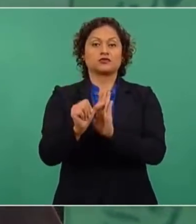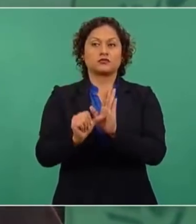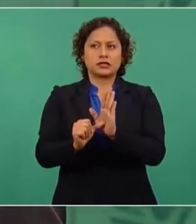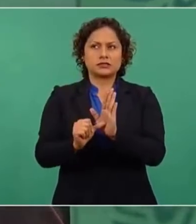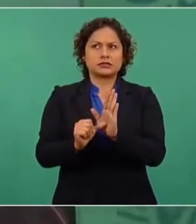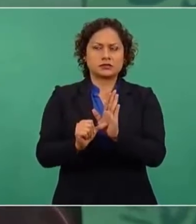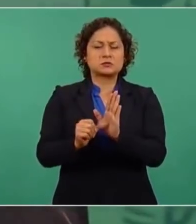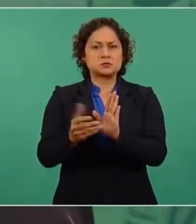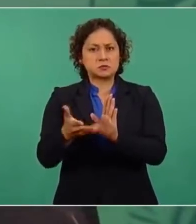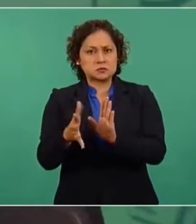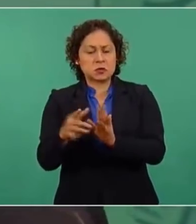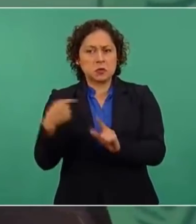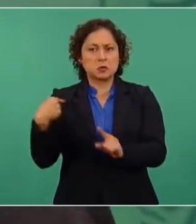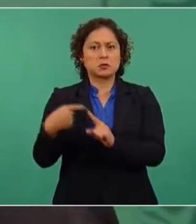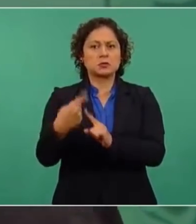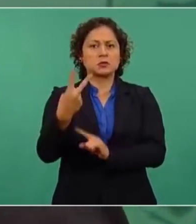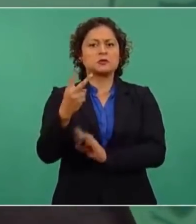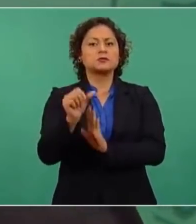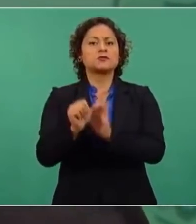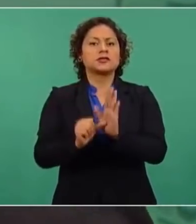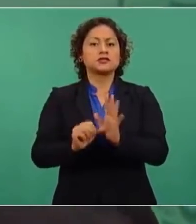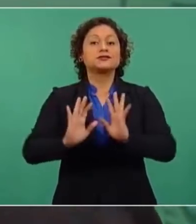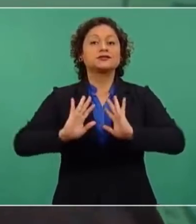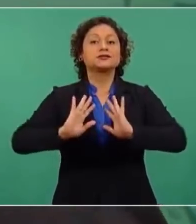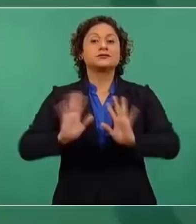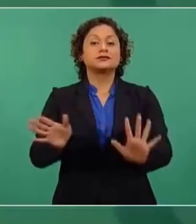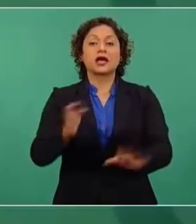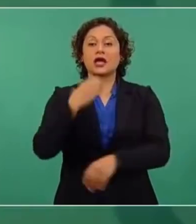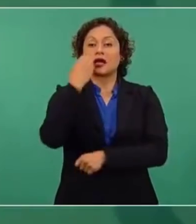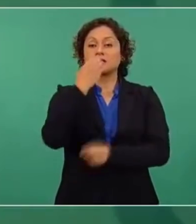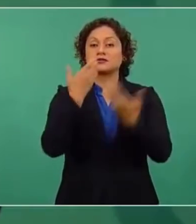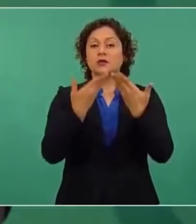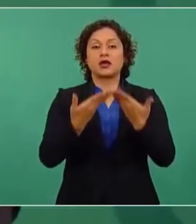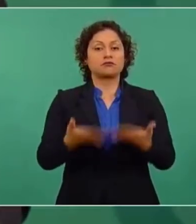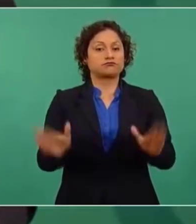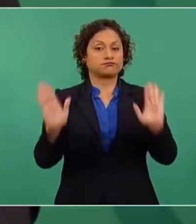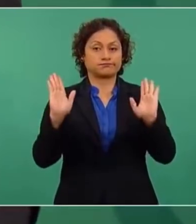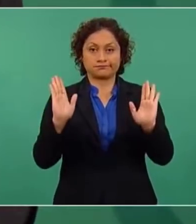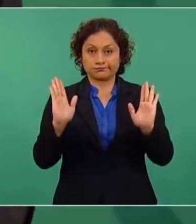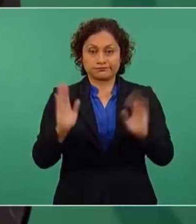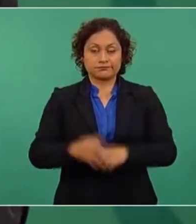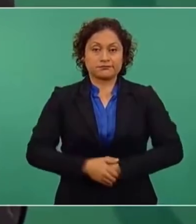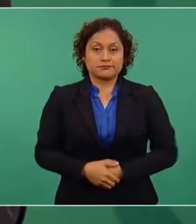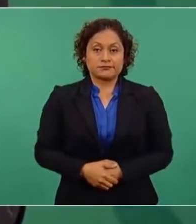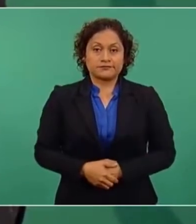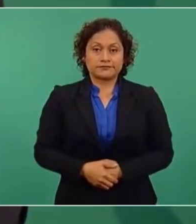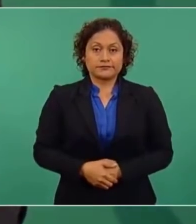de dos meses que regresamos y